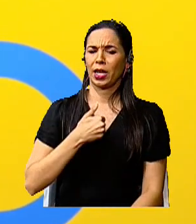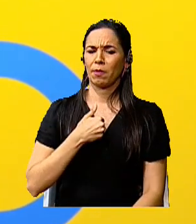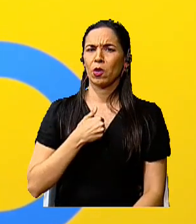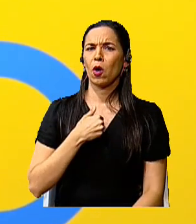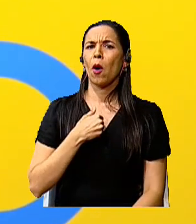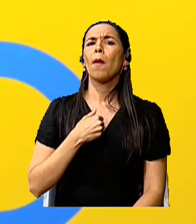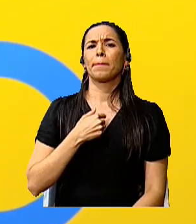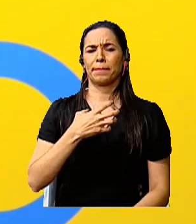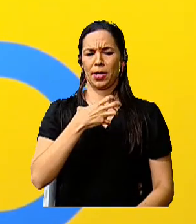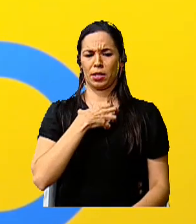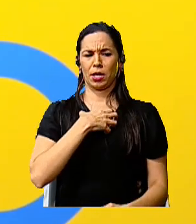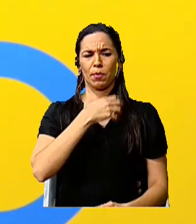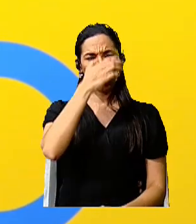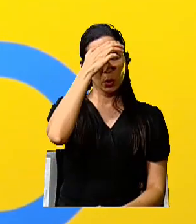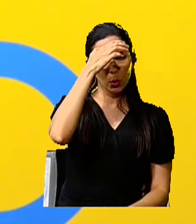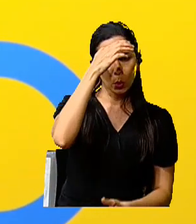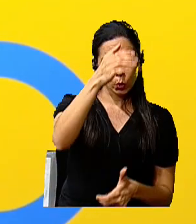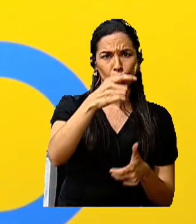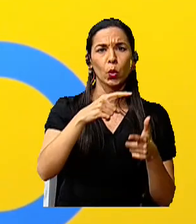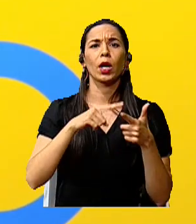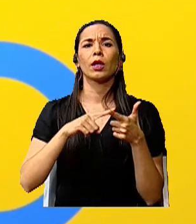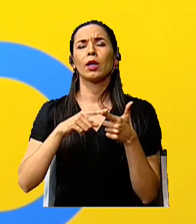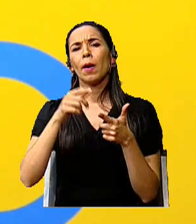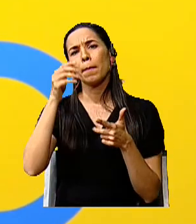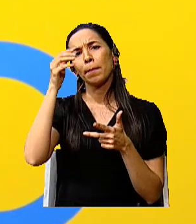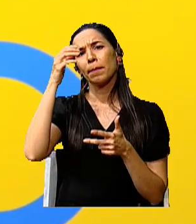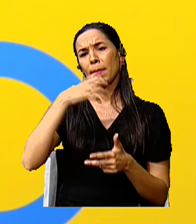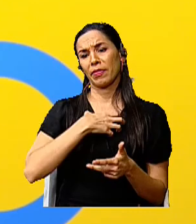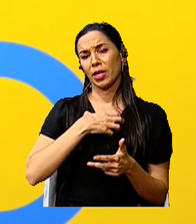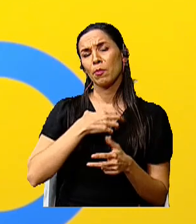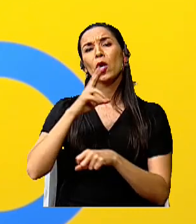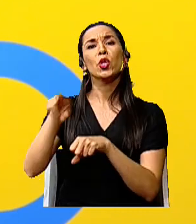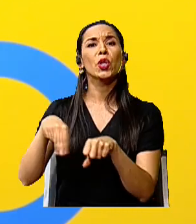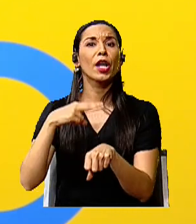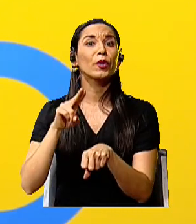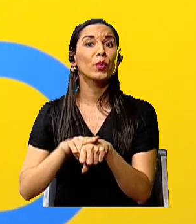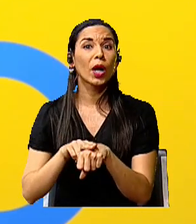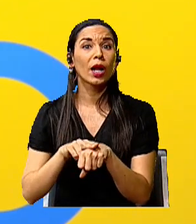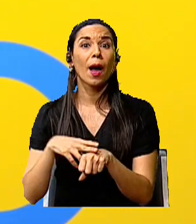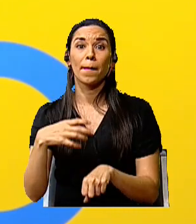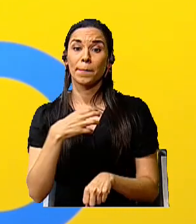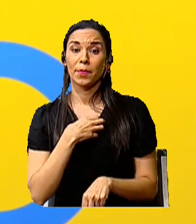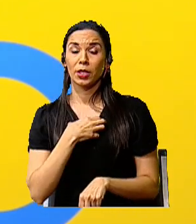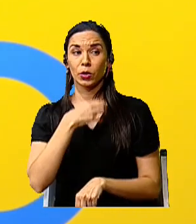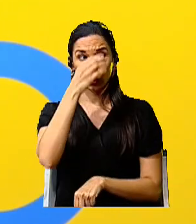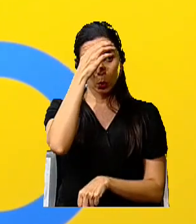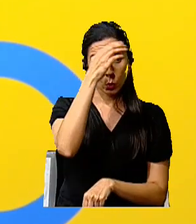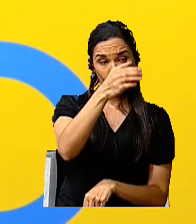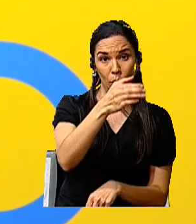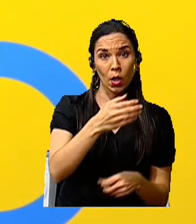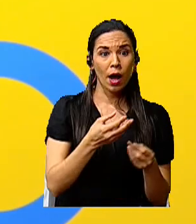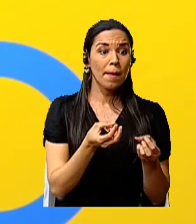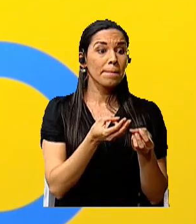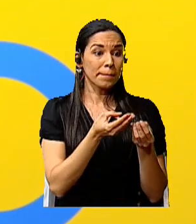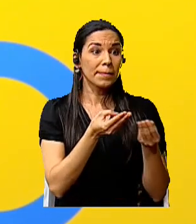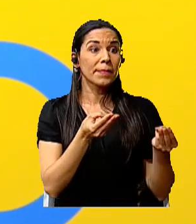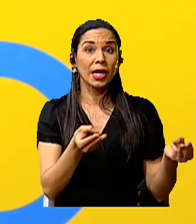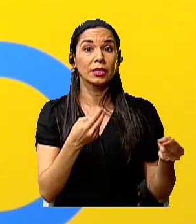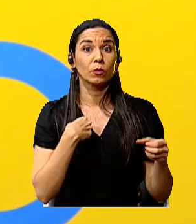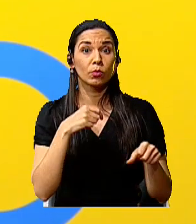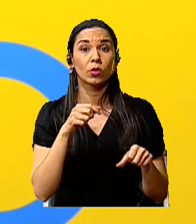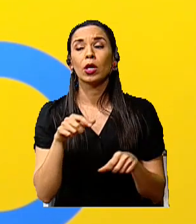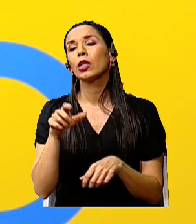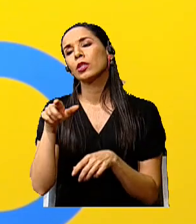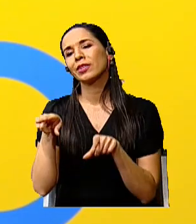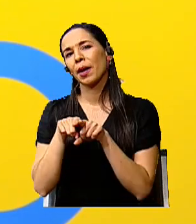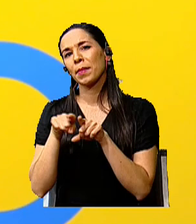cultural. El patrimonio natural. El patrimonio cultural material. Y el patrimonio